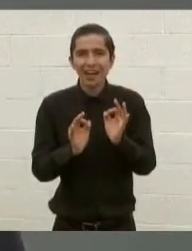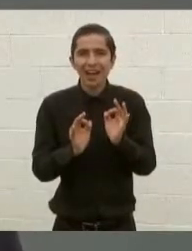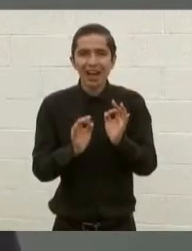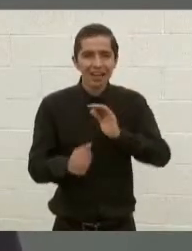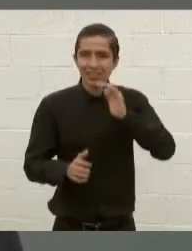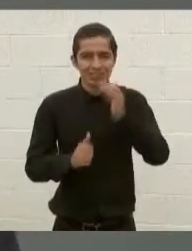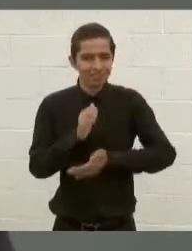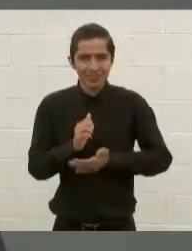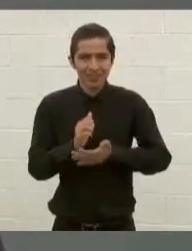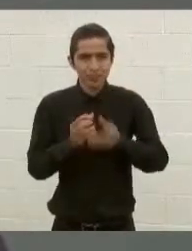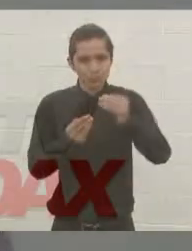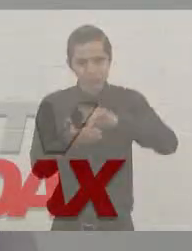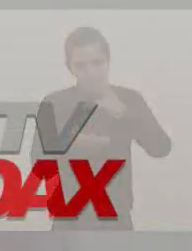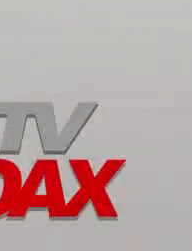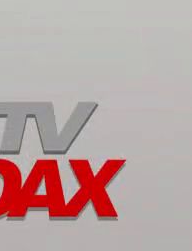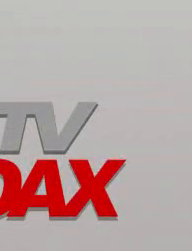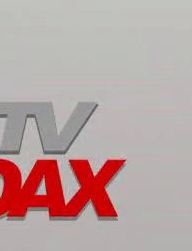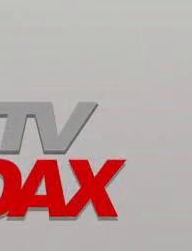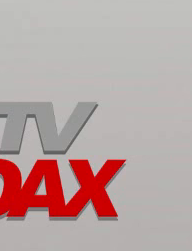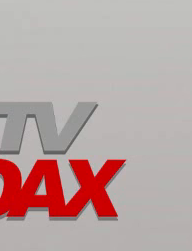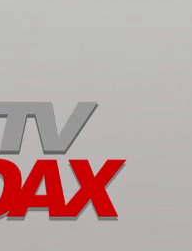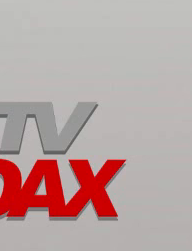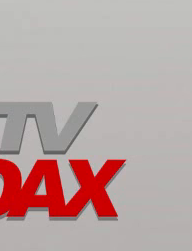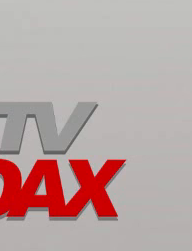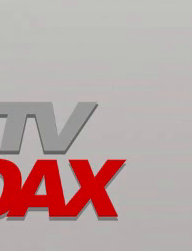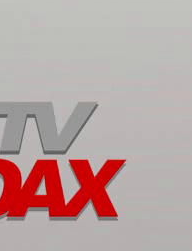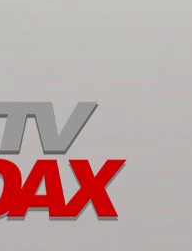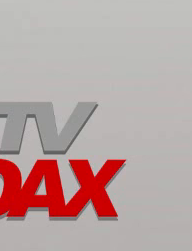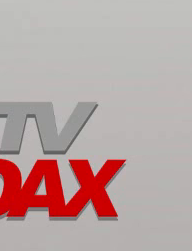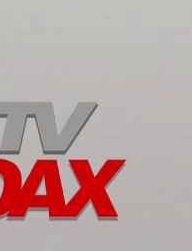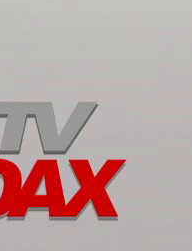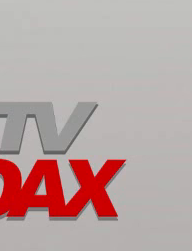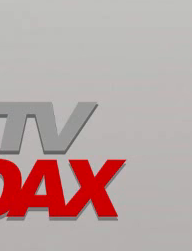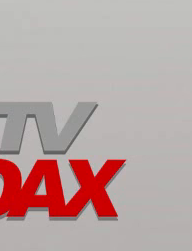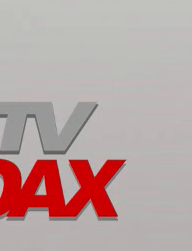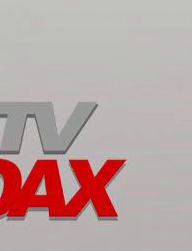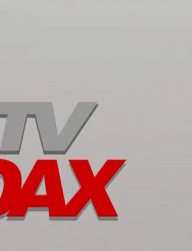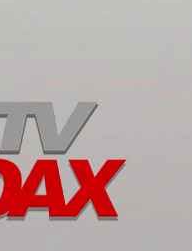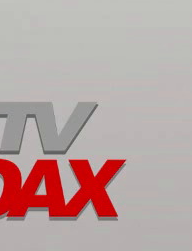conferencia gracias muy bien gracias vamos